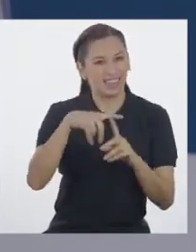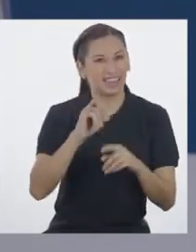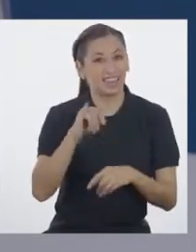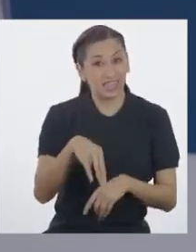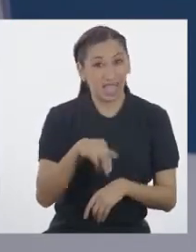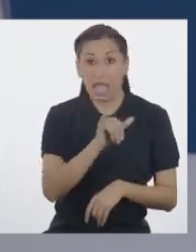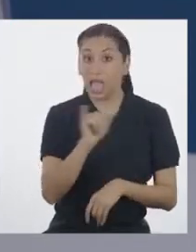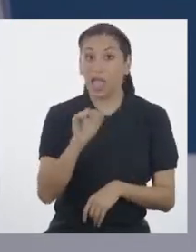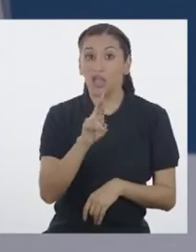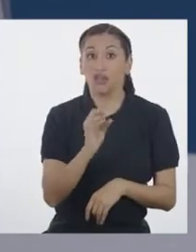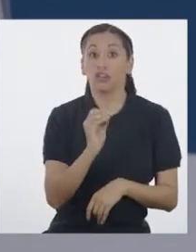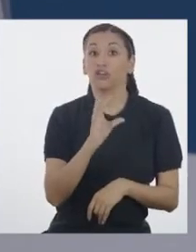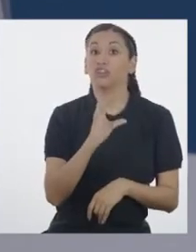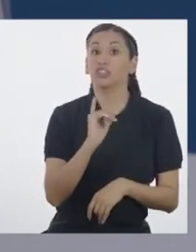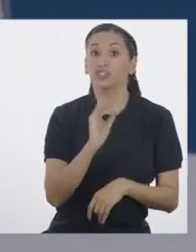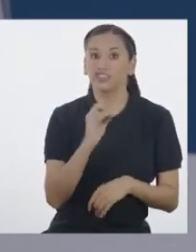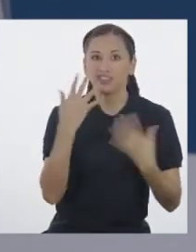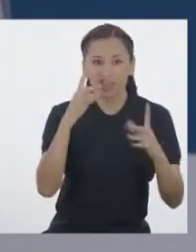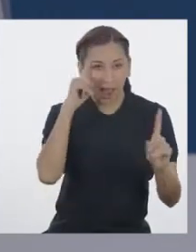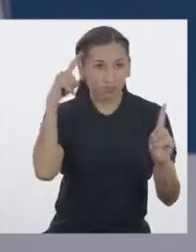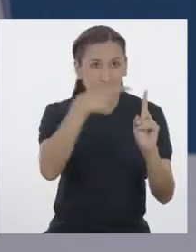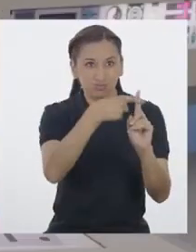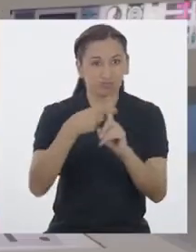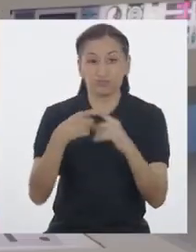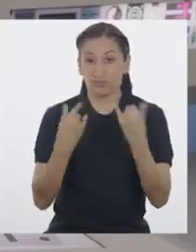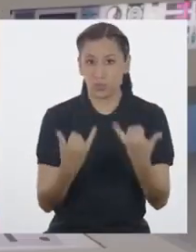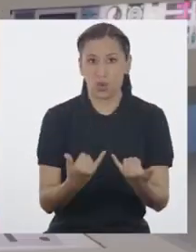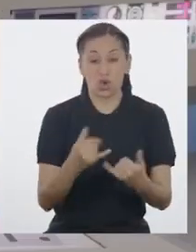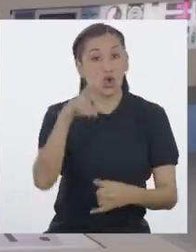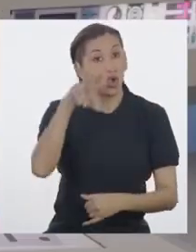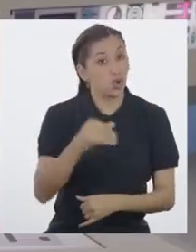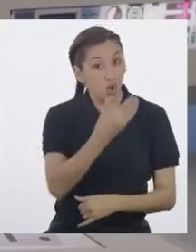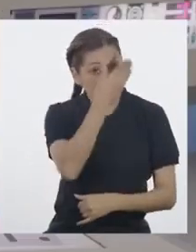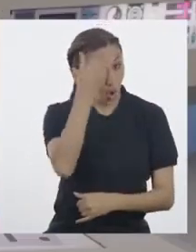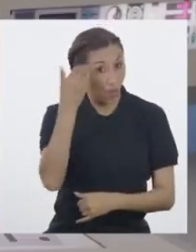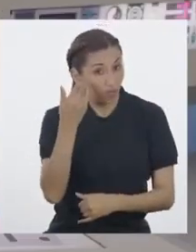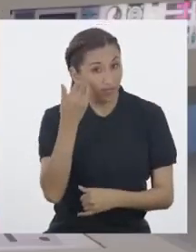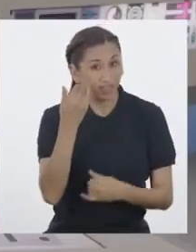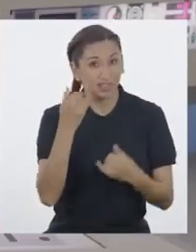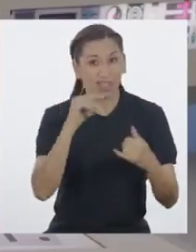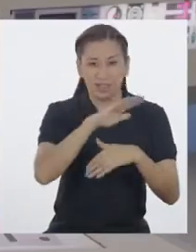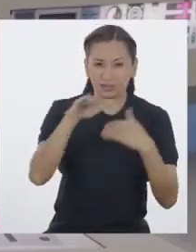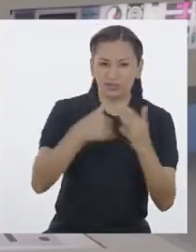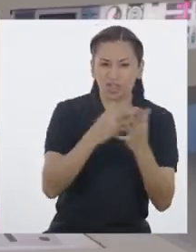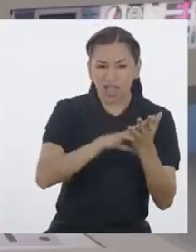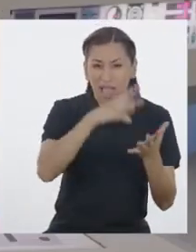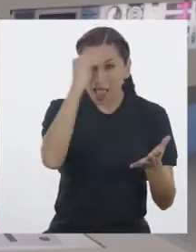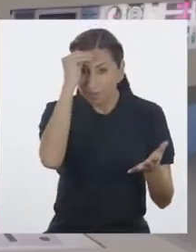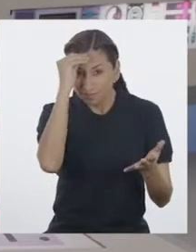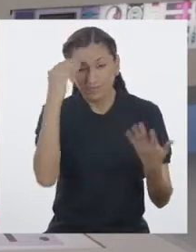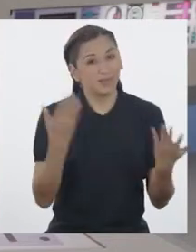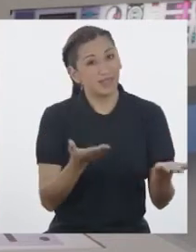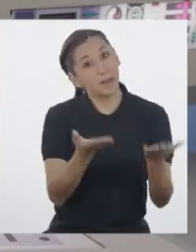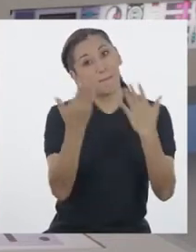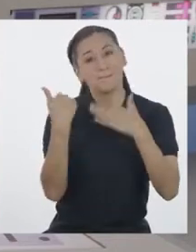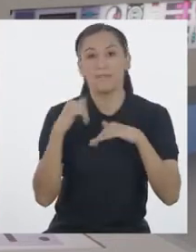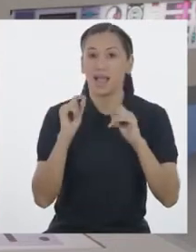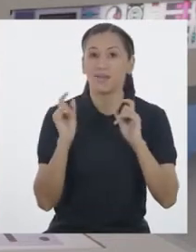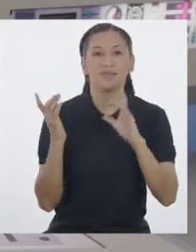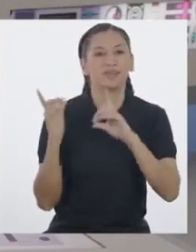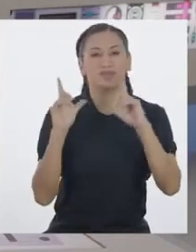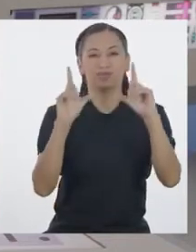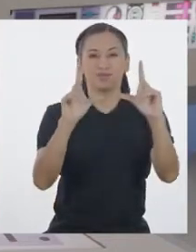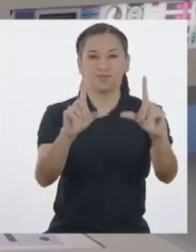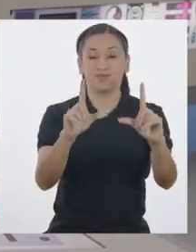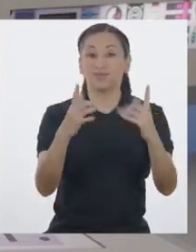resolvieron el propósito de hoy Para no olvidar lo aprendido ¡Vamos a